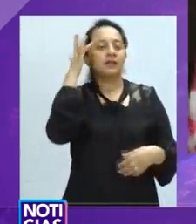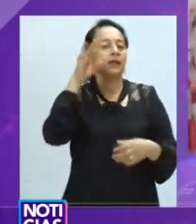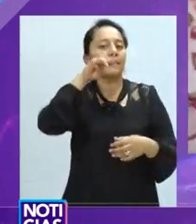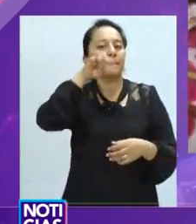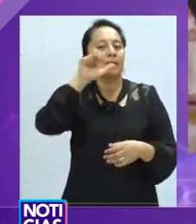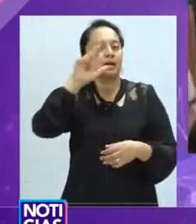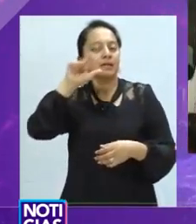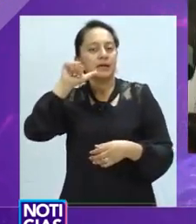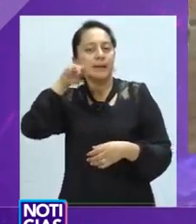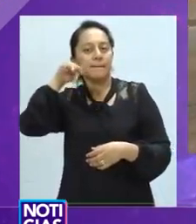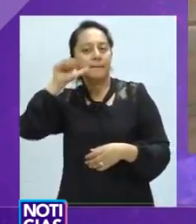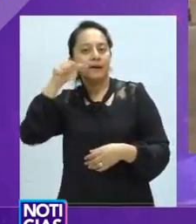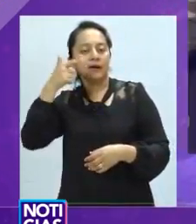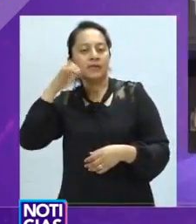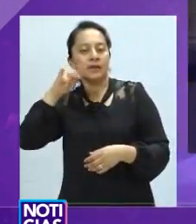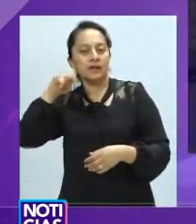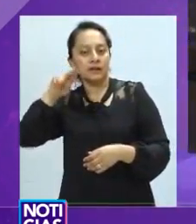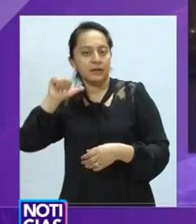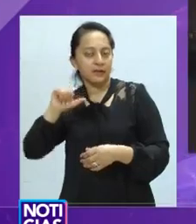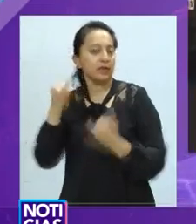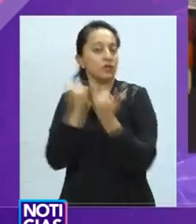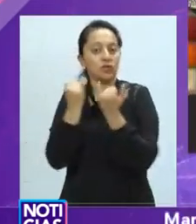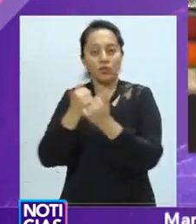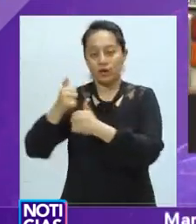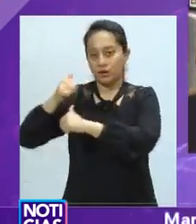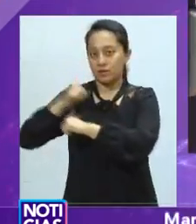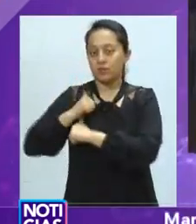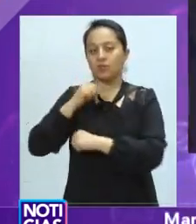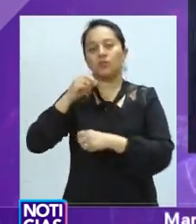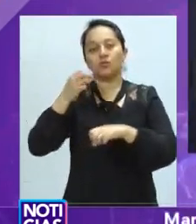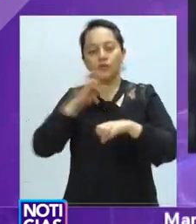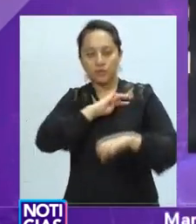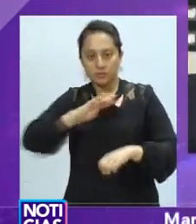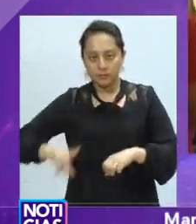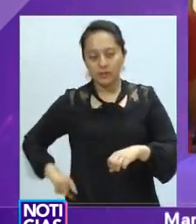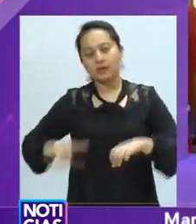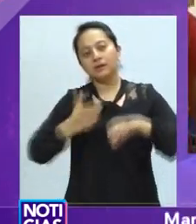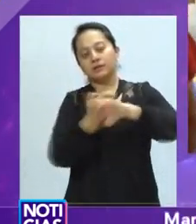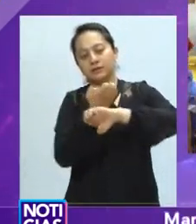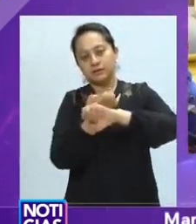Saúl Martínez, informó para Noticias RTQ, María Isabel Tierra Fría.